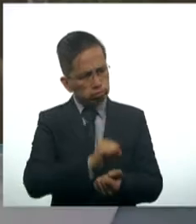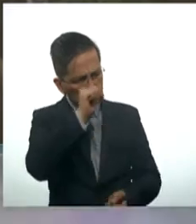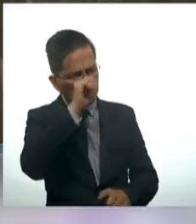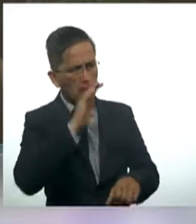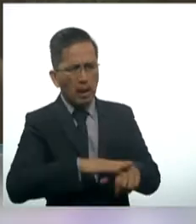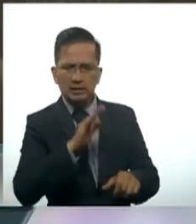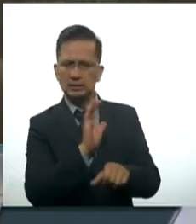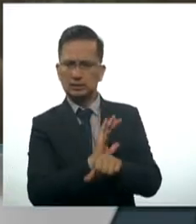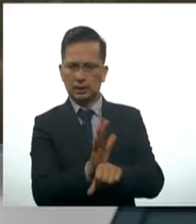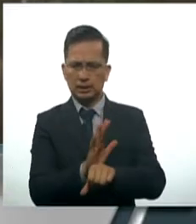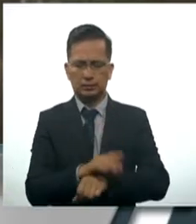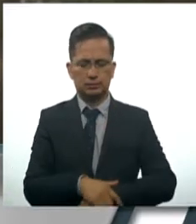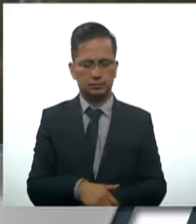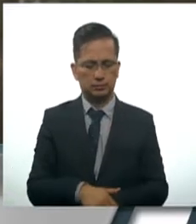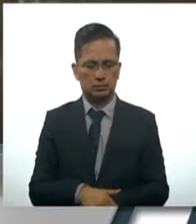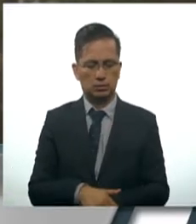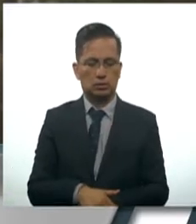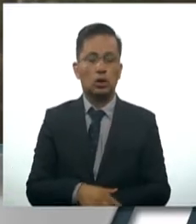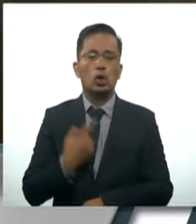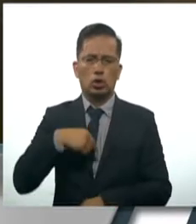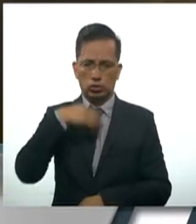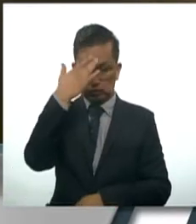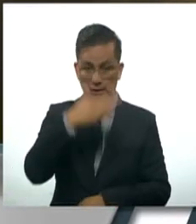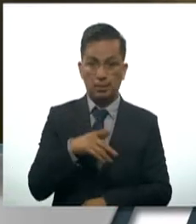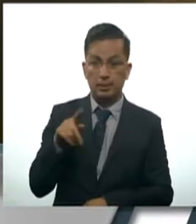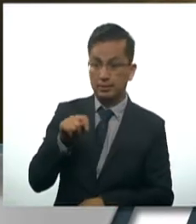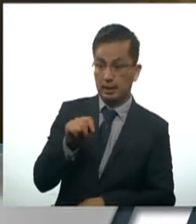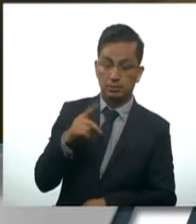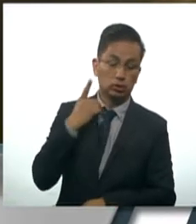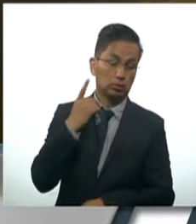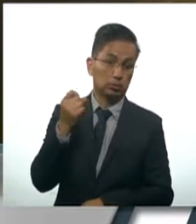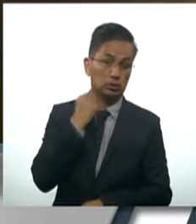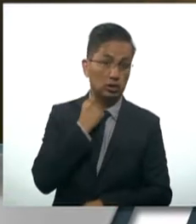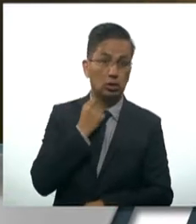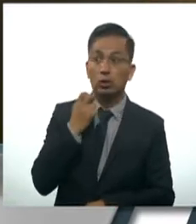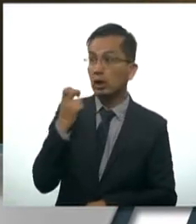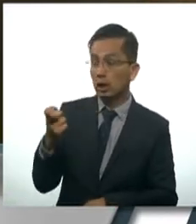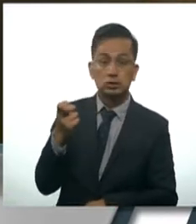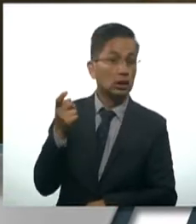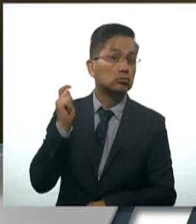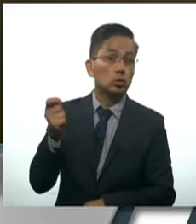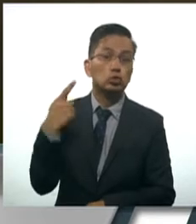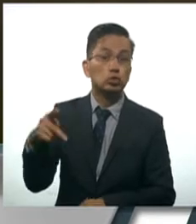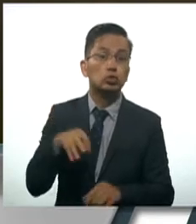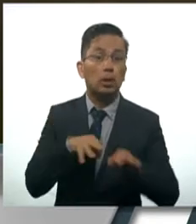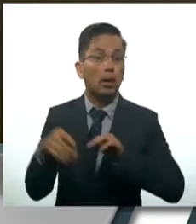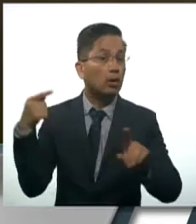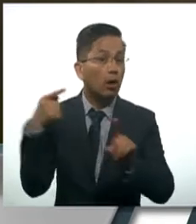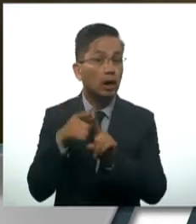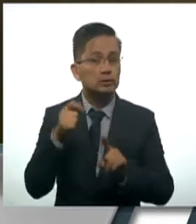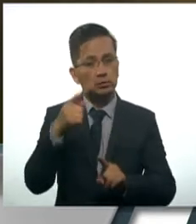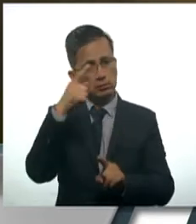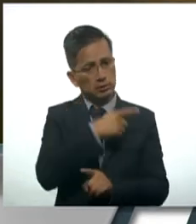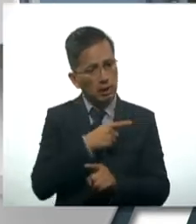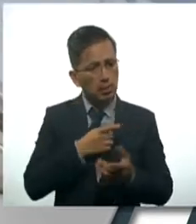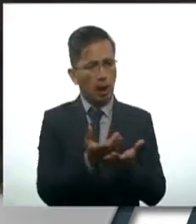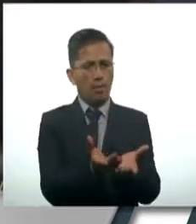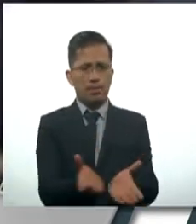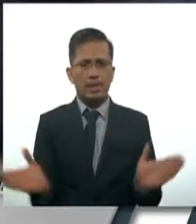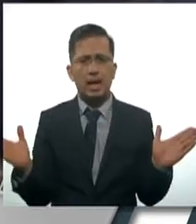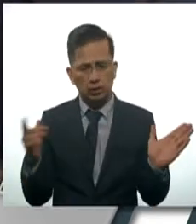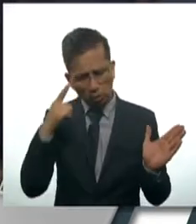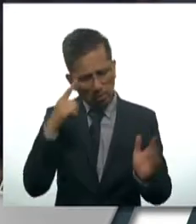Congreso también implica participar en la democratización de alternativas culturales disponibles en los medios.